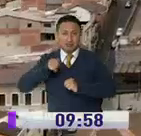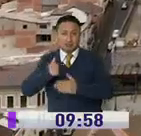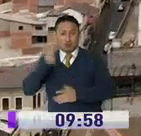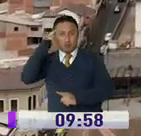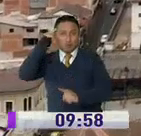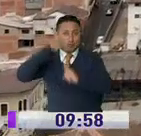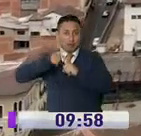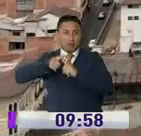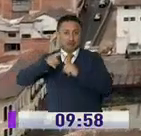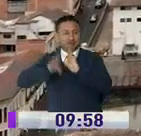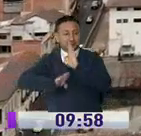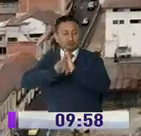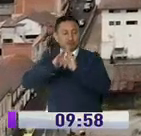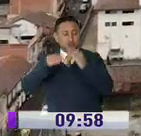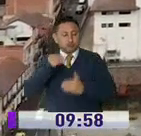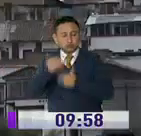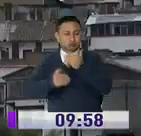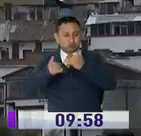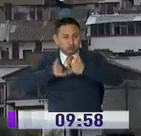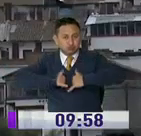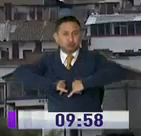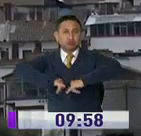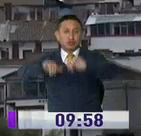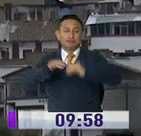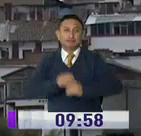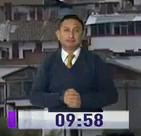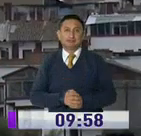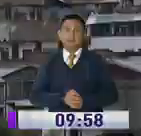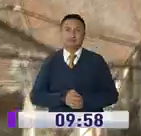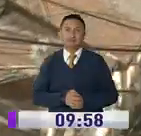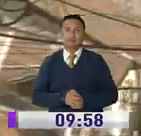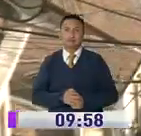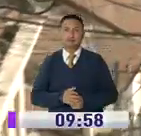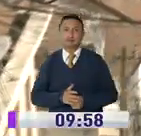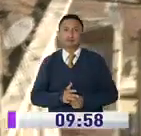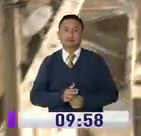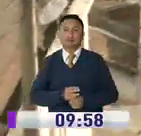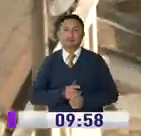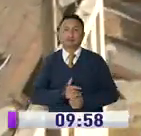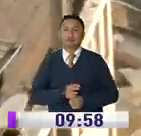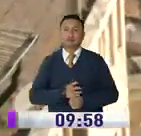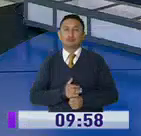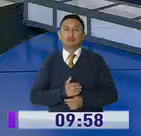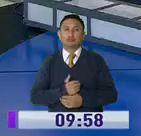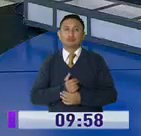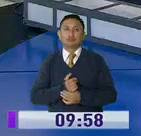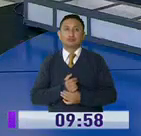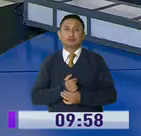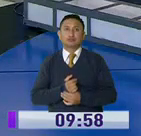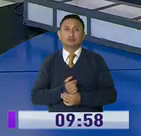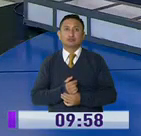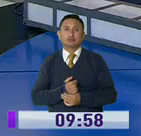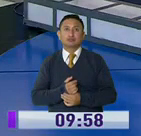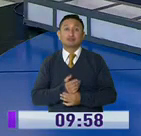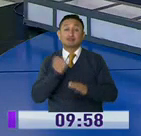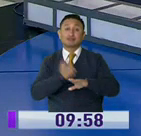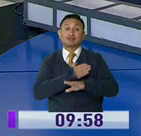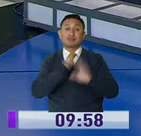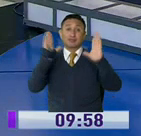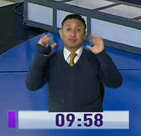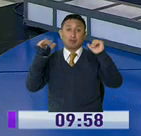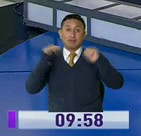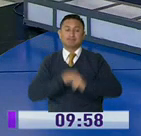que no claudiquemos en este esfuerzo por salvar la vida. Informó Sofía Vintimilla. Antes de